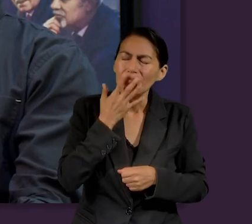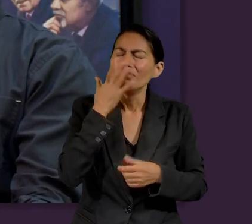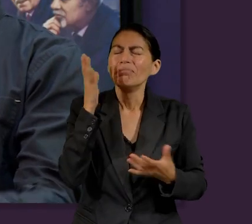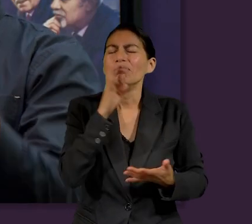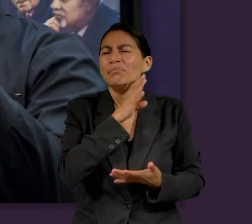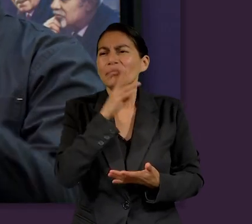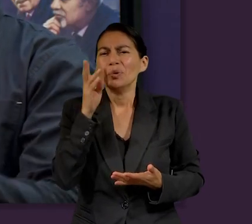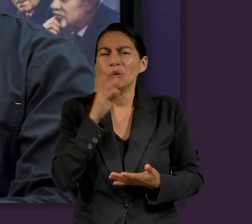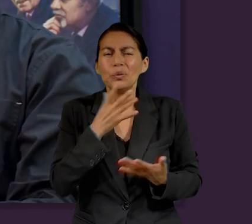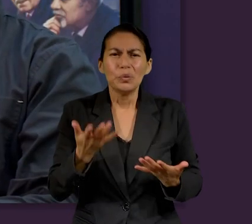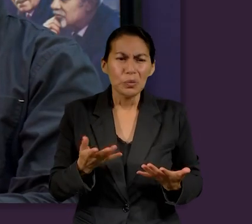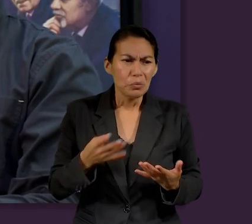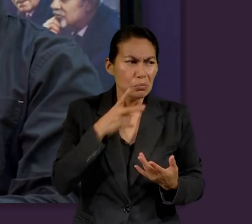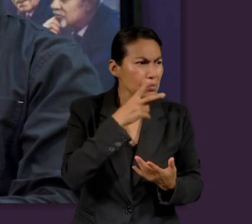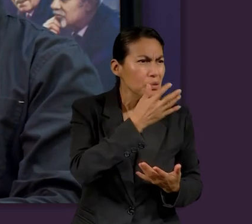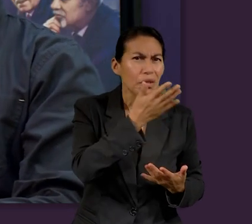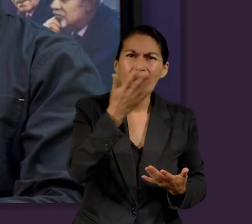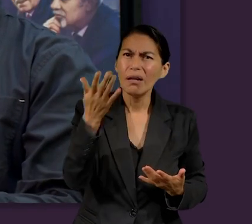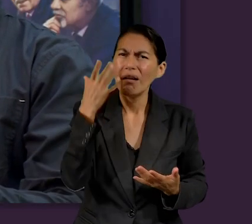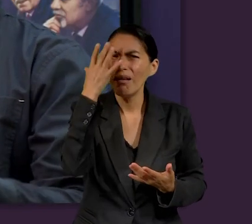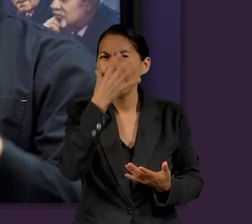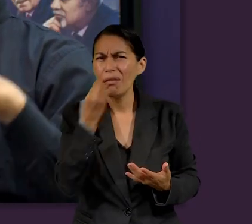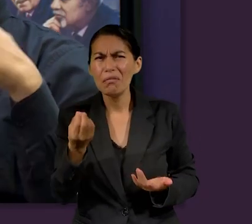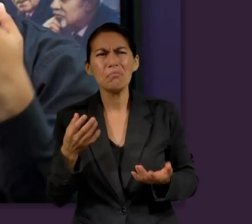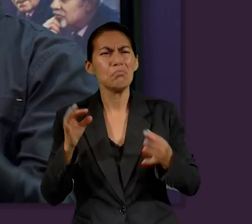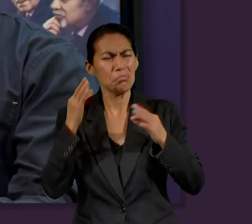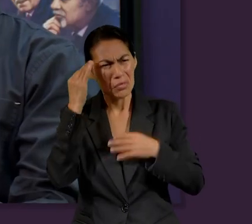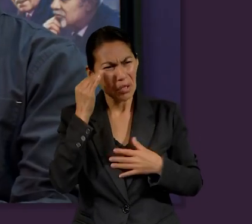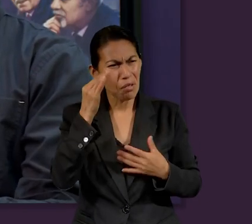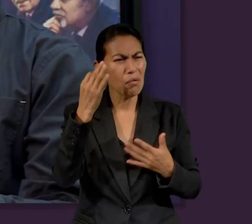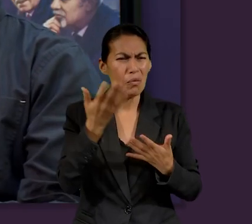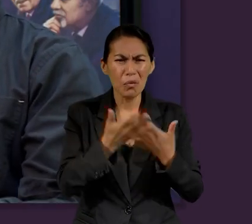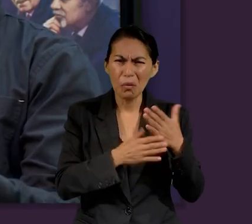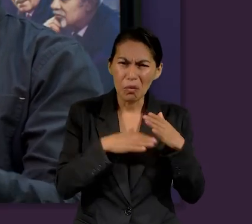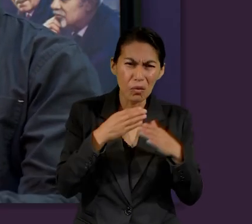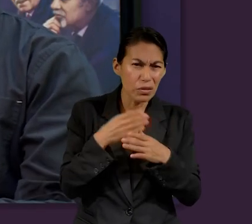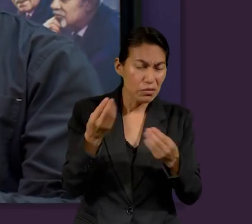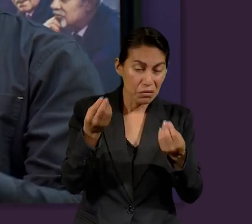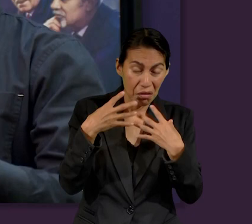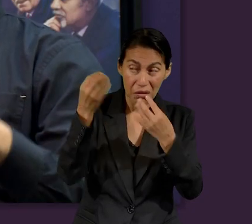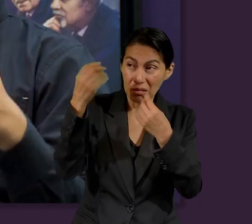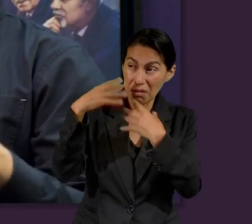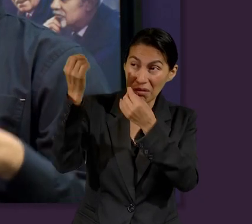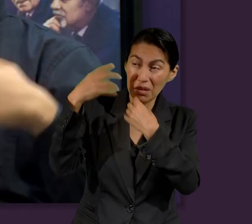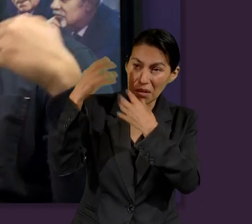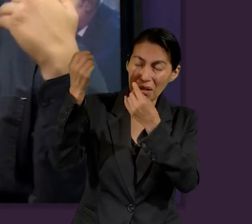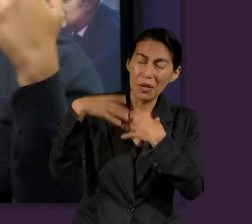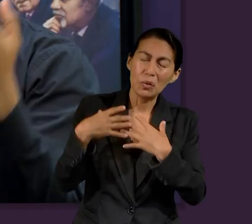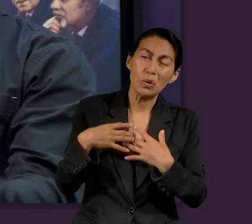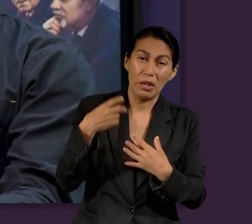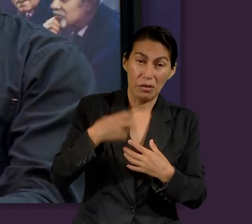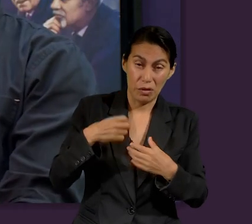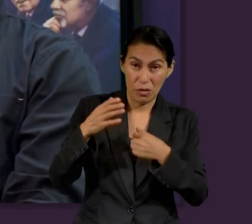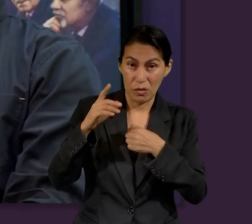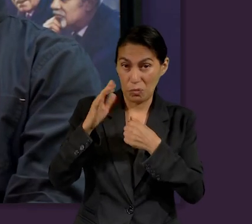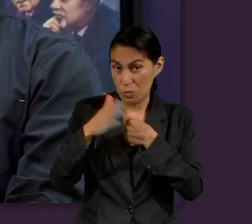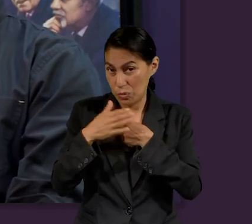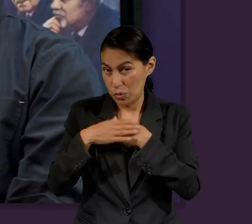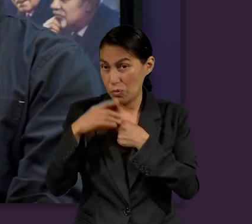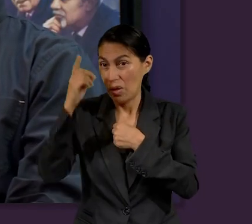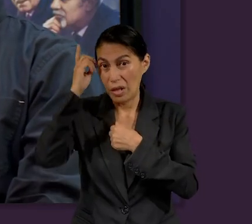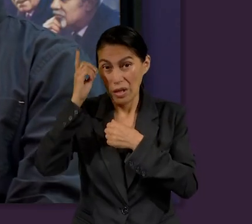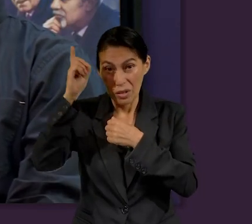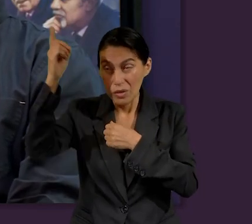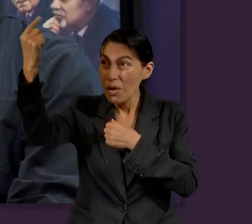bendiciones se nos han confiado a nosotros para que posteriormente el Señor cuando venga, entonces entreguemos cuentas